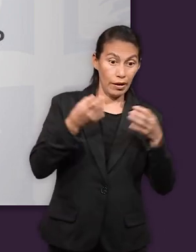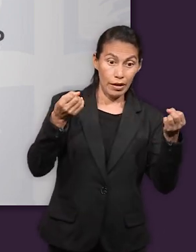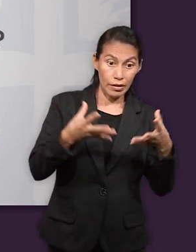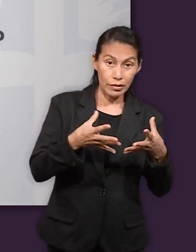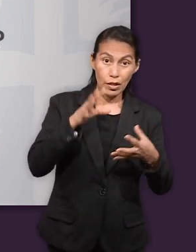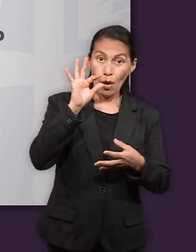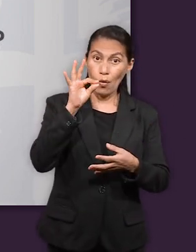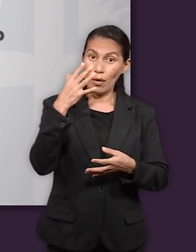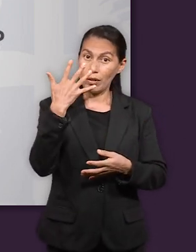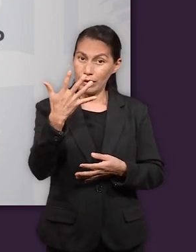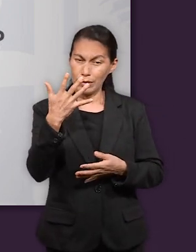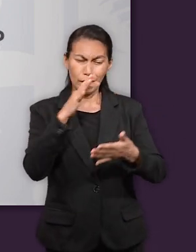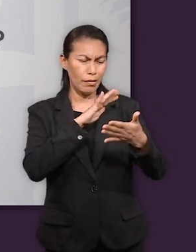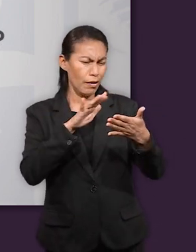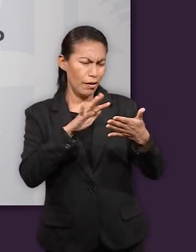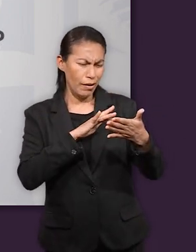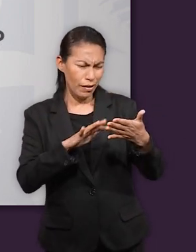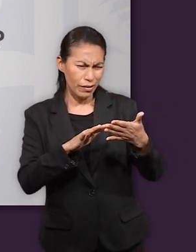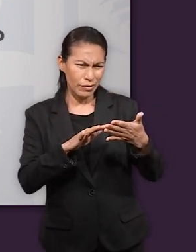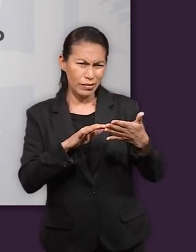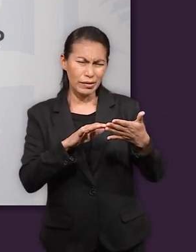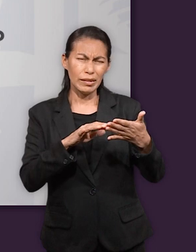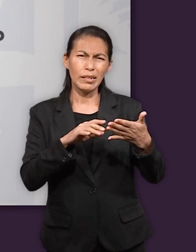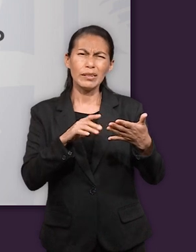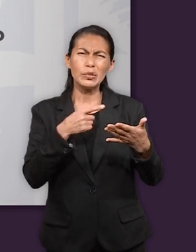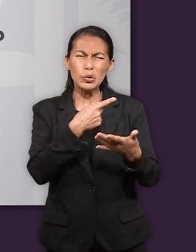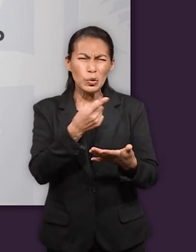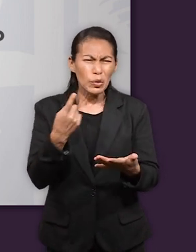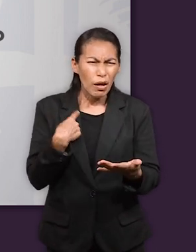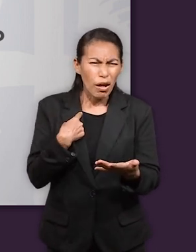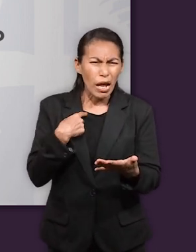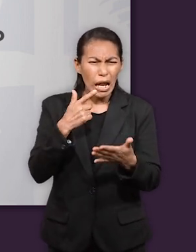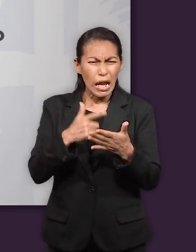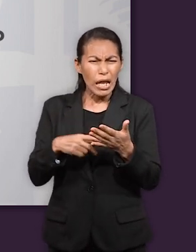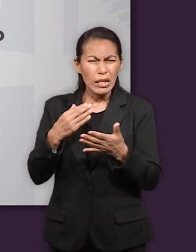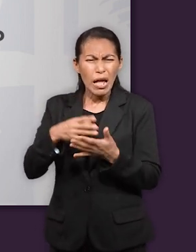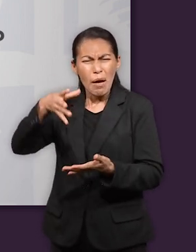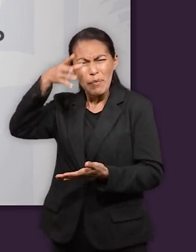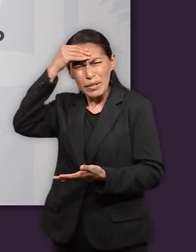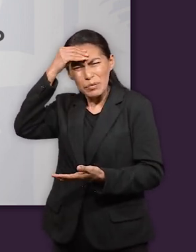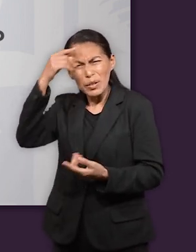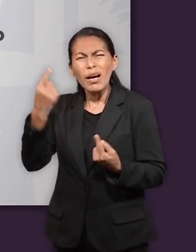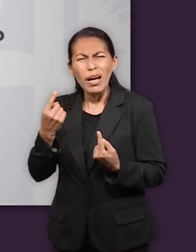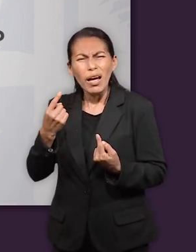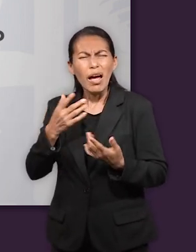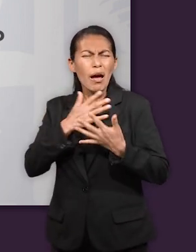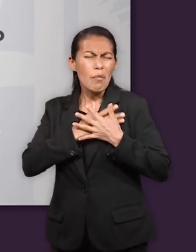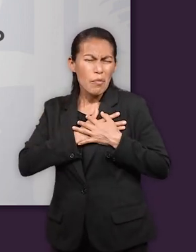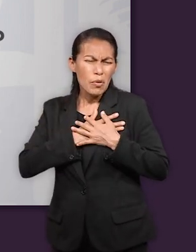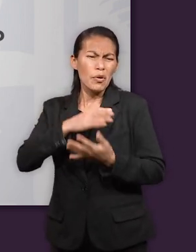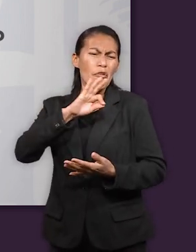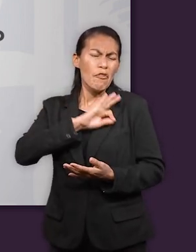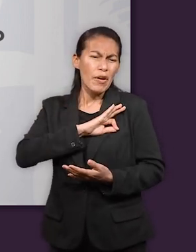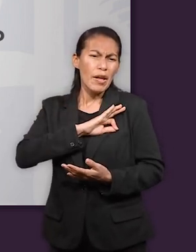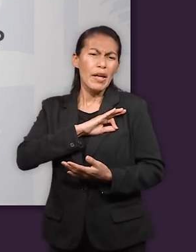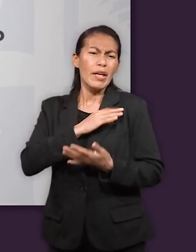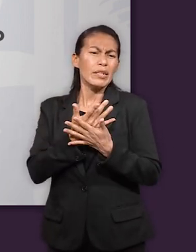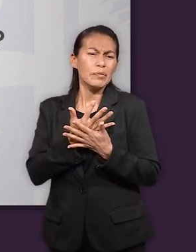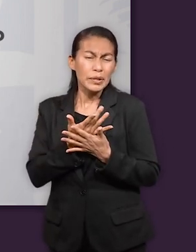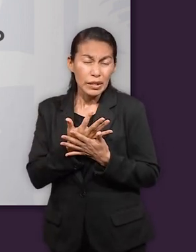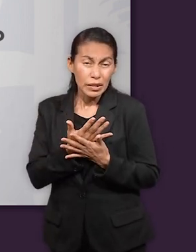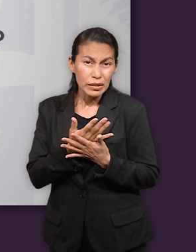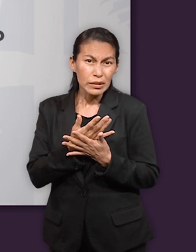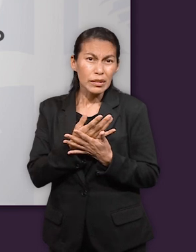leer Génesis 45 ¿qué lecciones de amor fe y esperanza se pueden encontrar